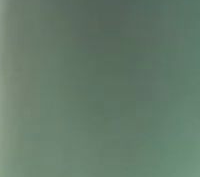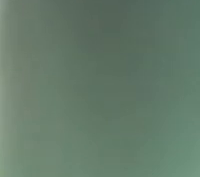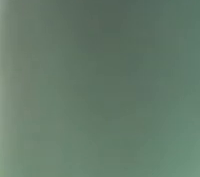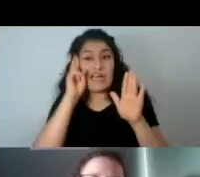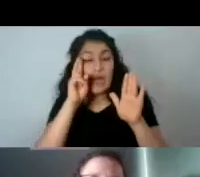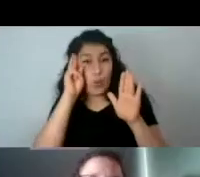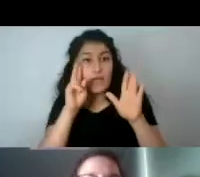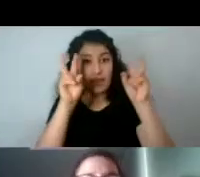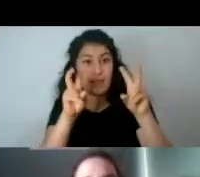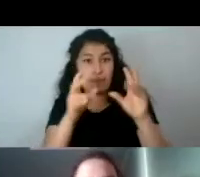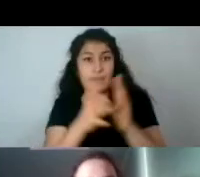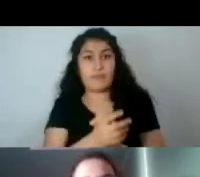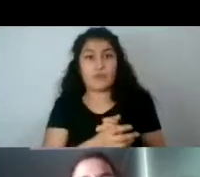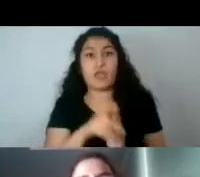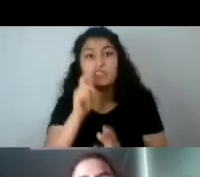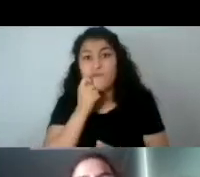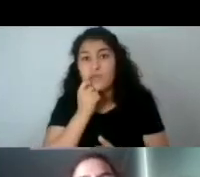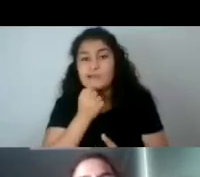son de gran ayuda